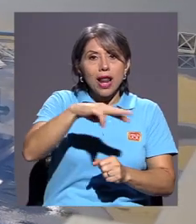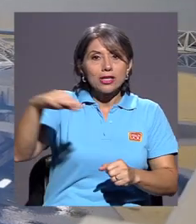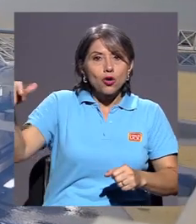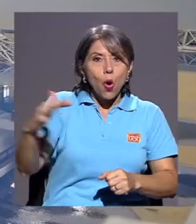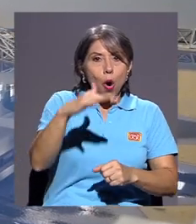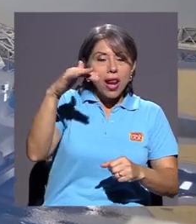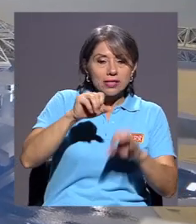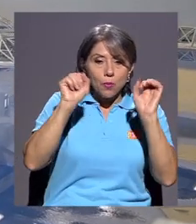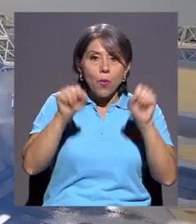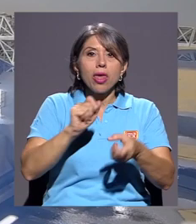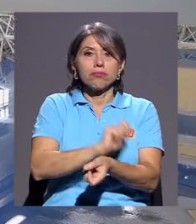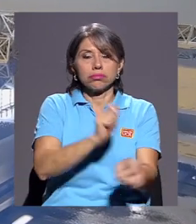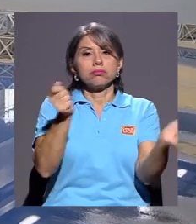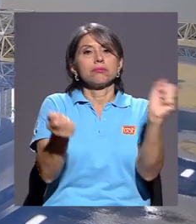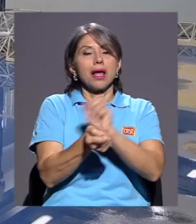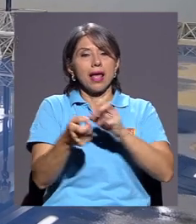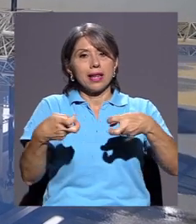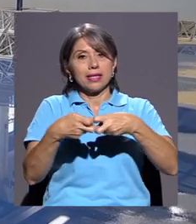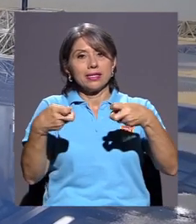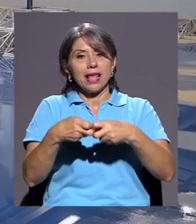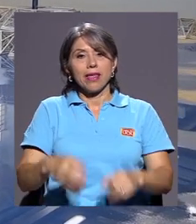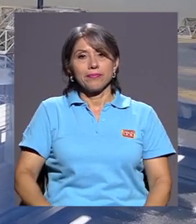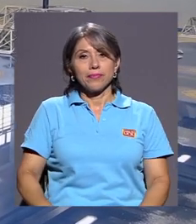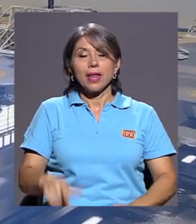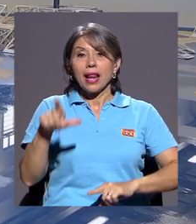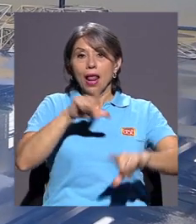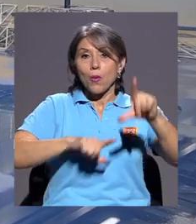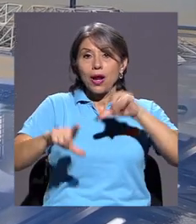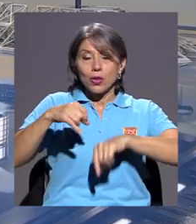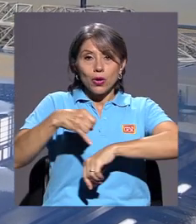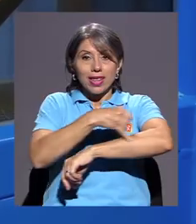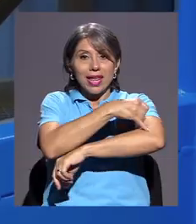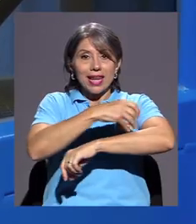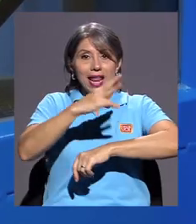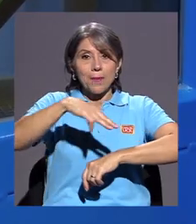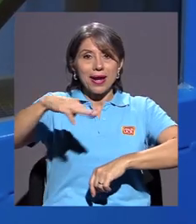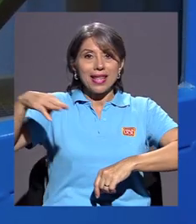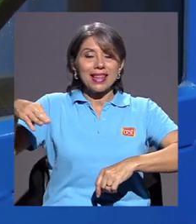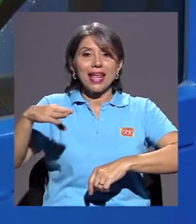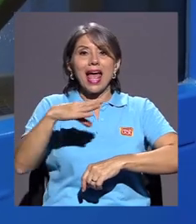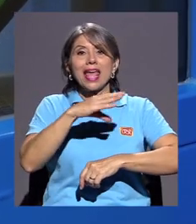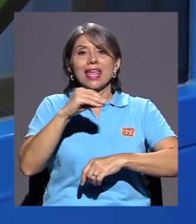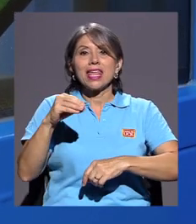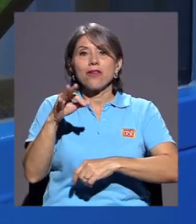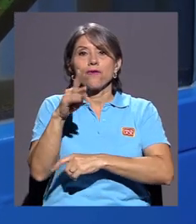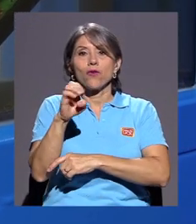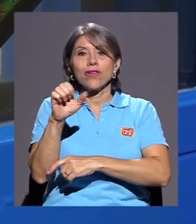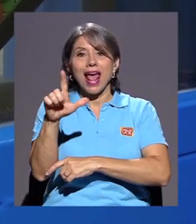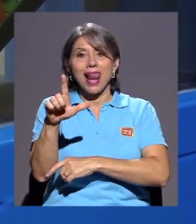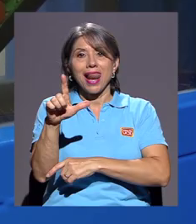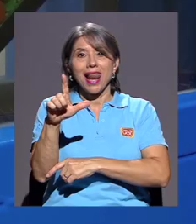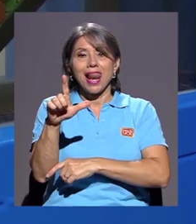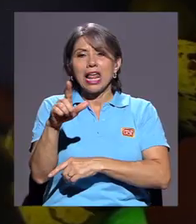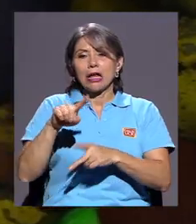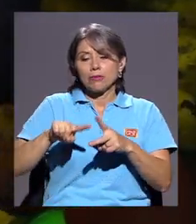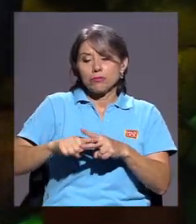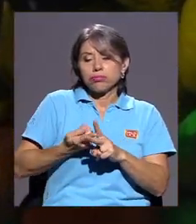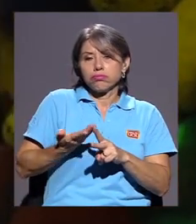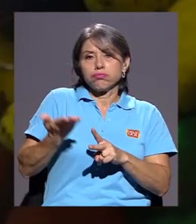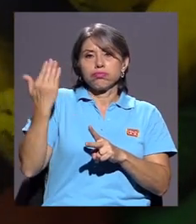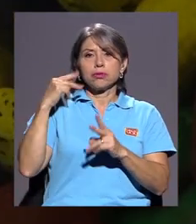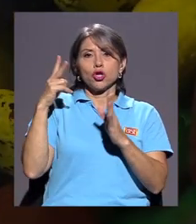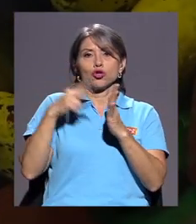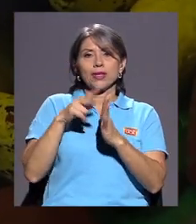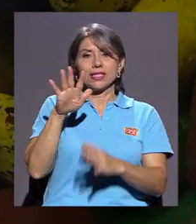olas generar electricidad. El laboratorio de ingeniería marítima y fluvial tiene sus orígenes